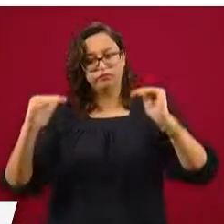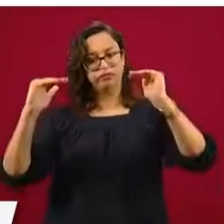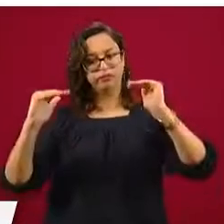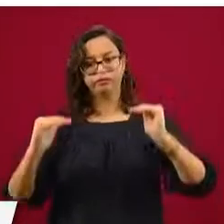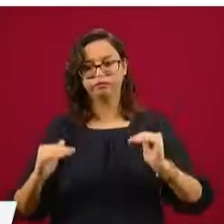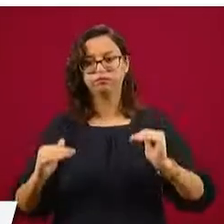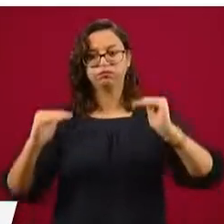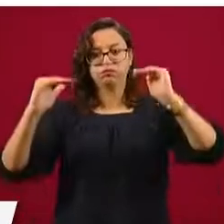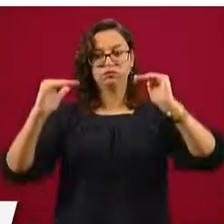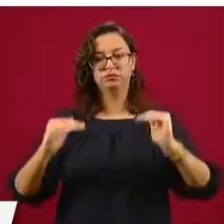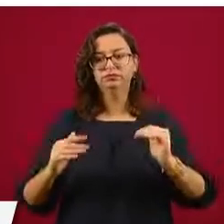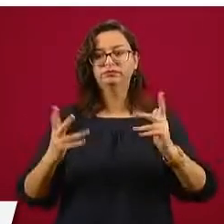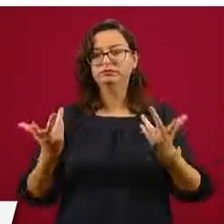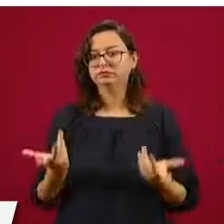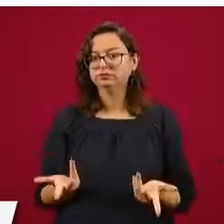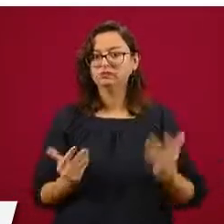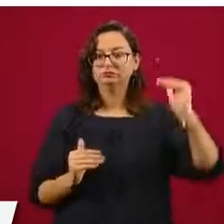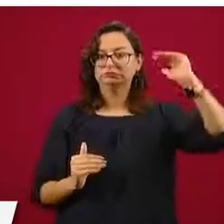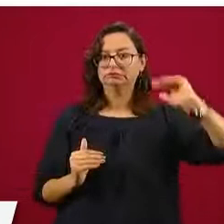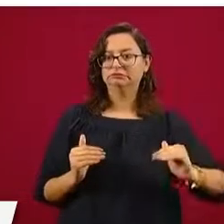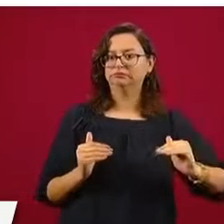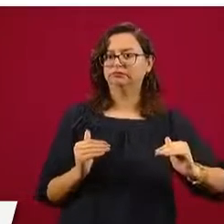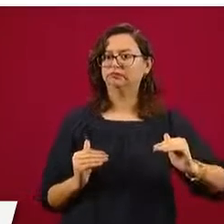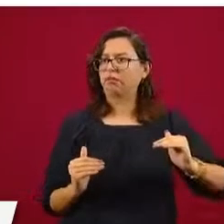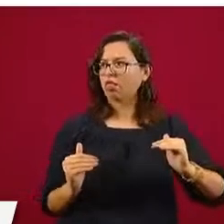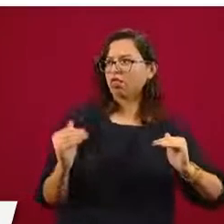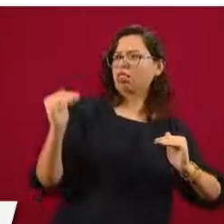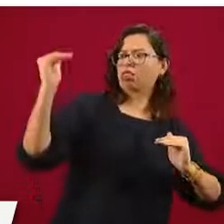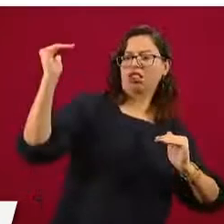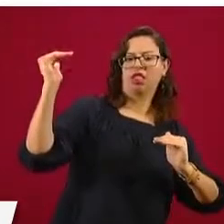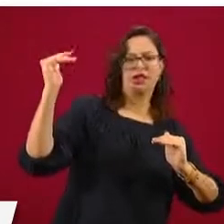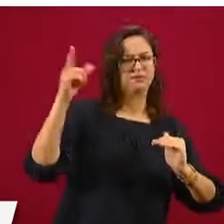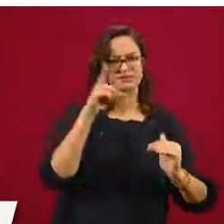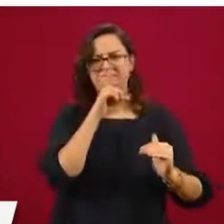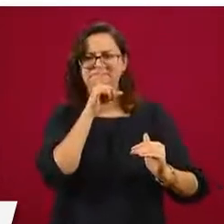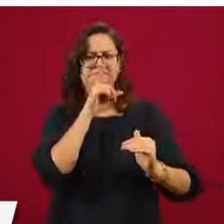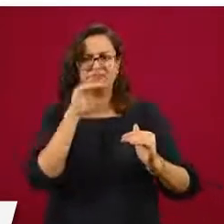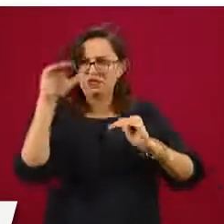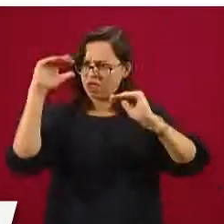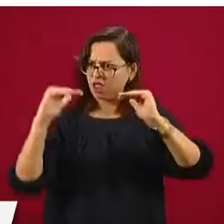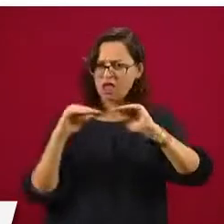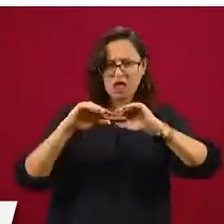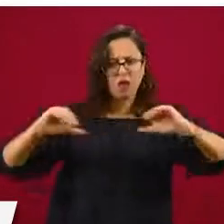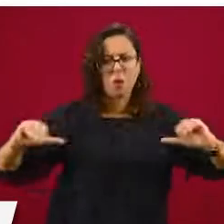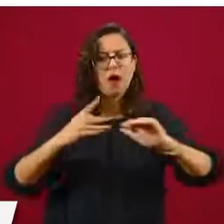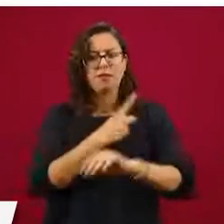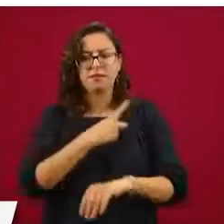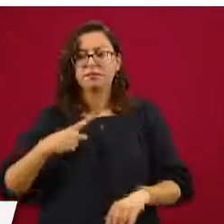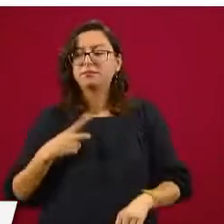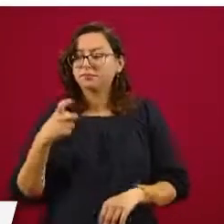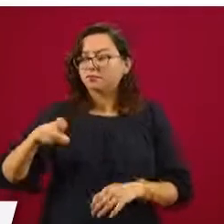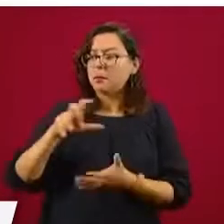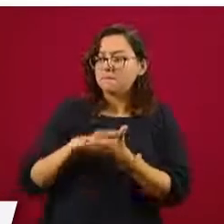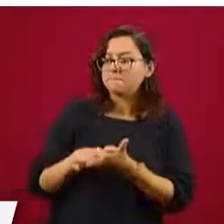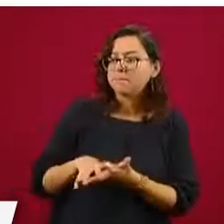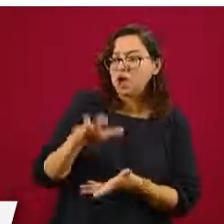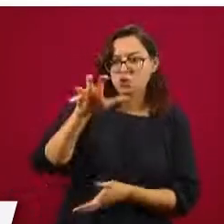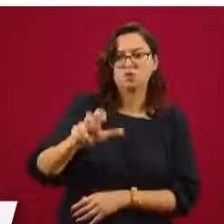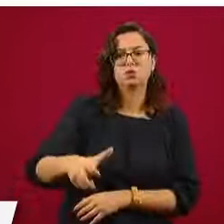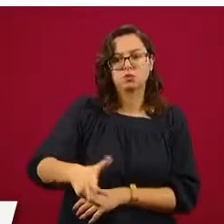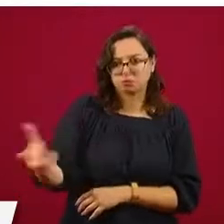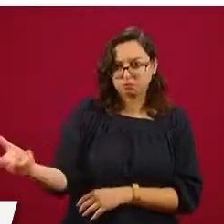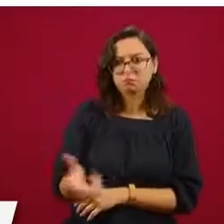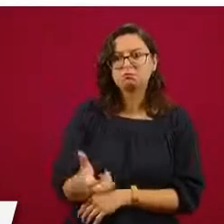y no especulen en su favor con esta diferencia. Y la mayoría lo está haciendo, por eso vemos que el